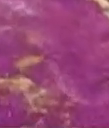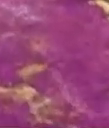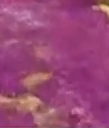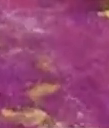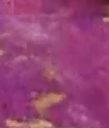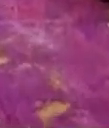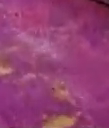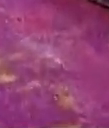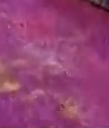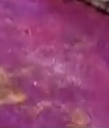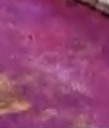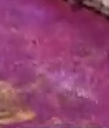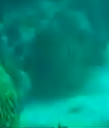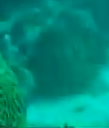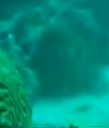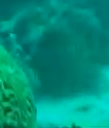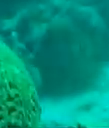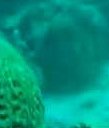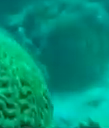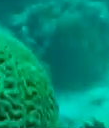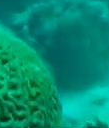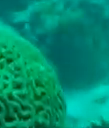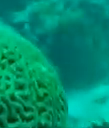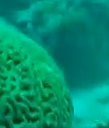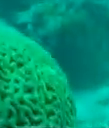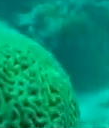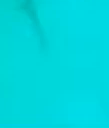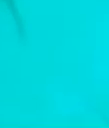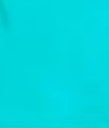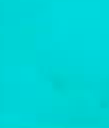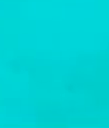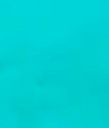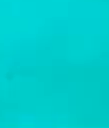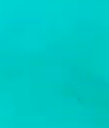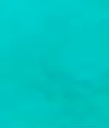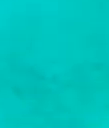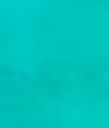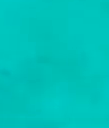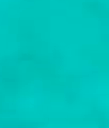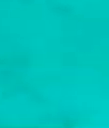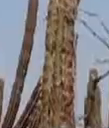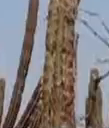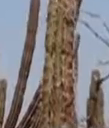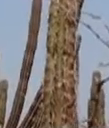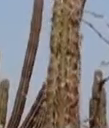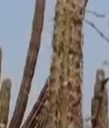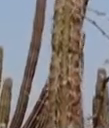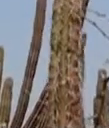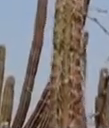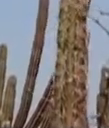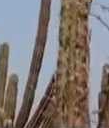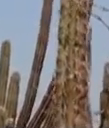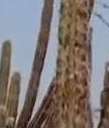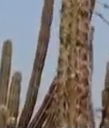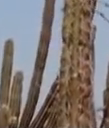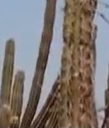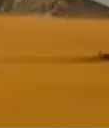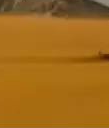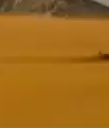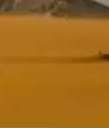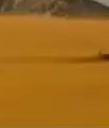quiero con el alma si yo te quiero hasta los huesos mi corazón no es solo tuyo